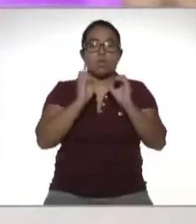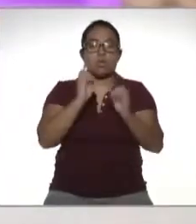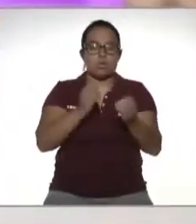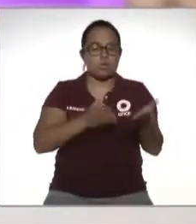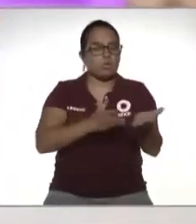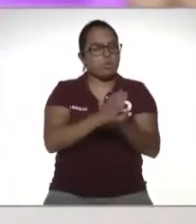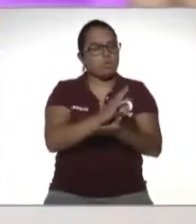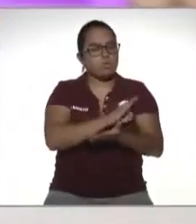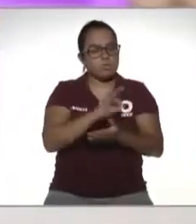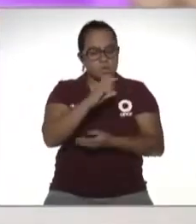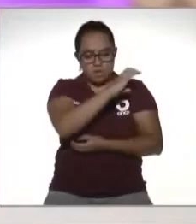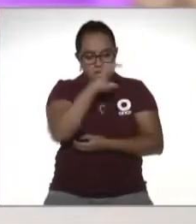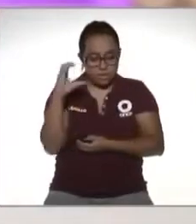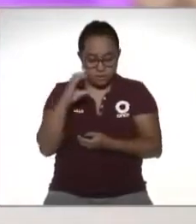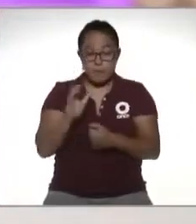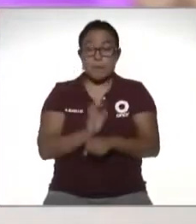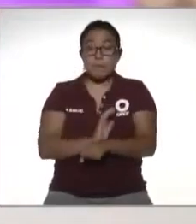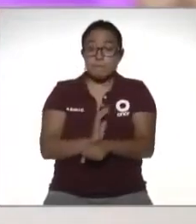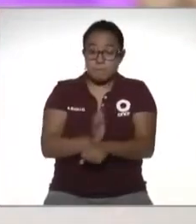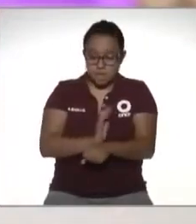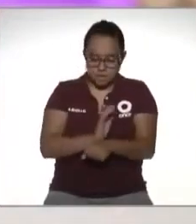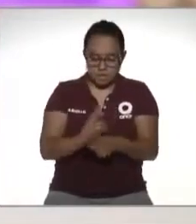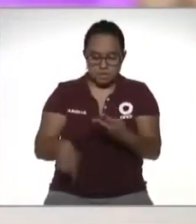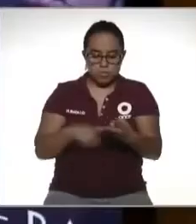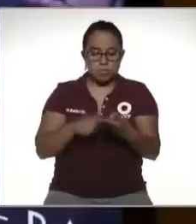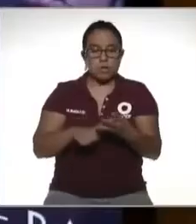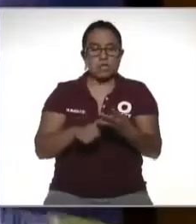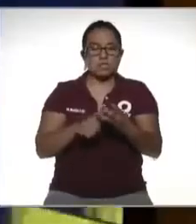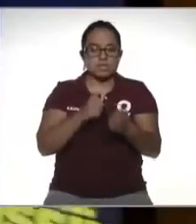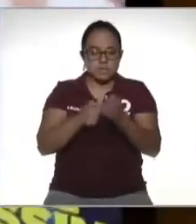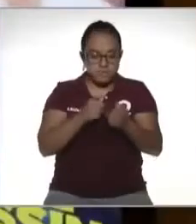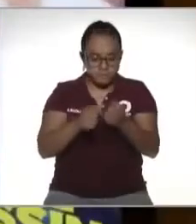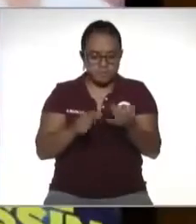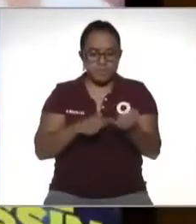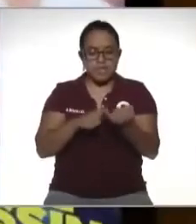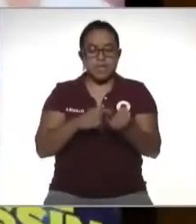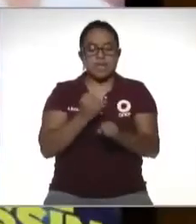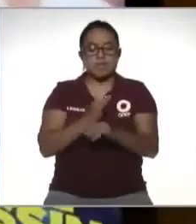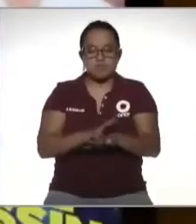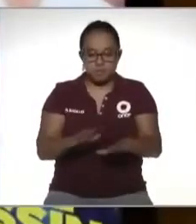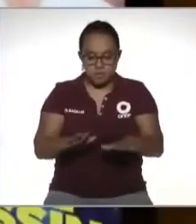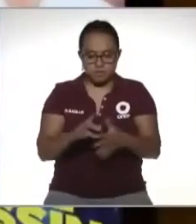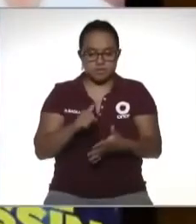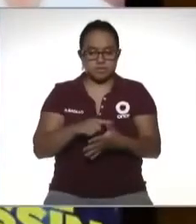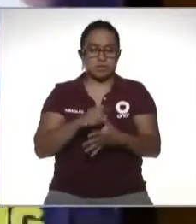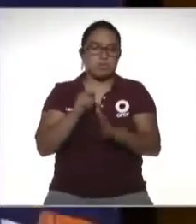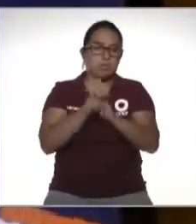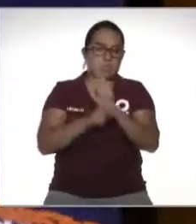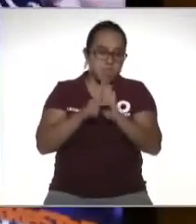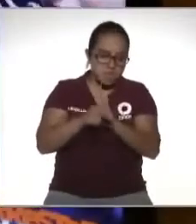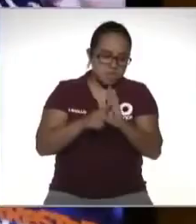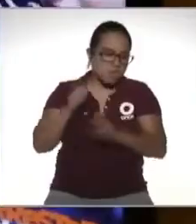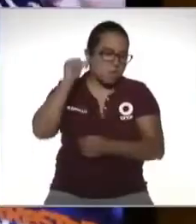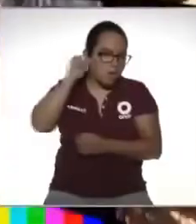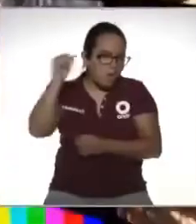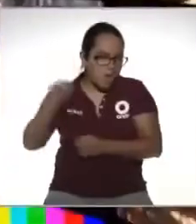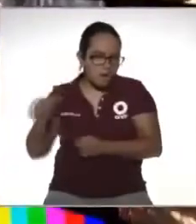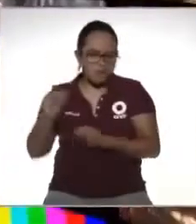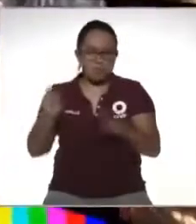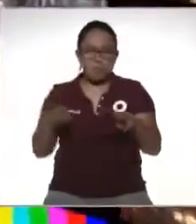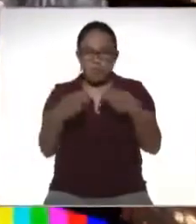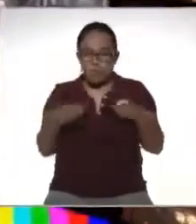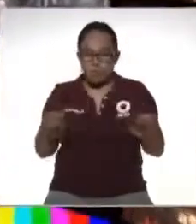a imágenes películas texto información video audio música